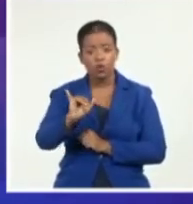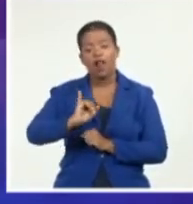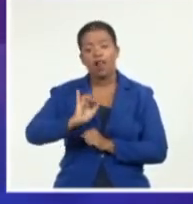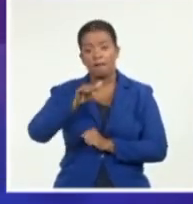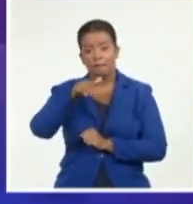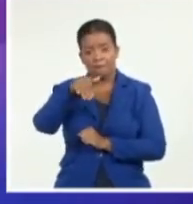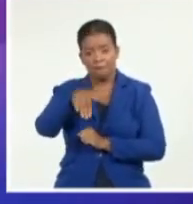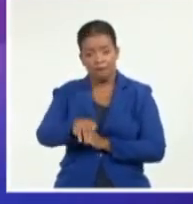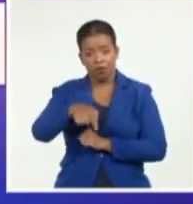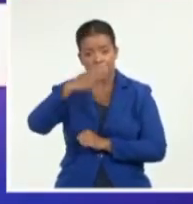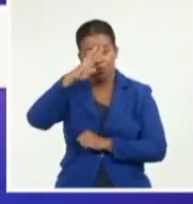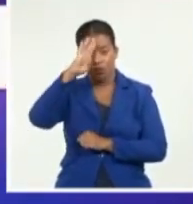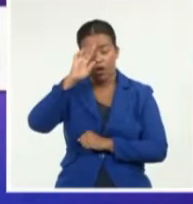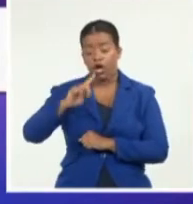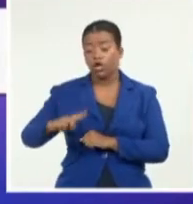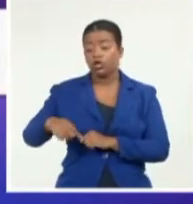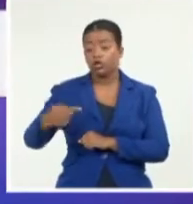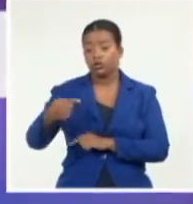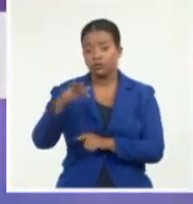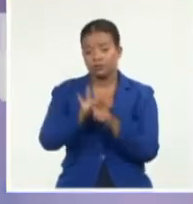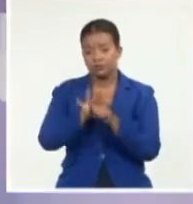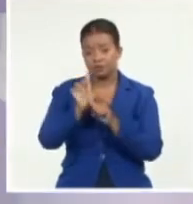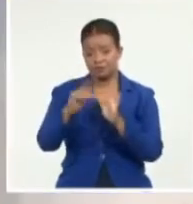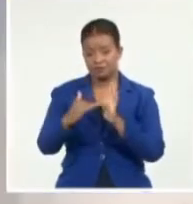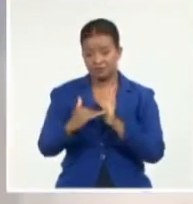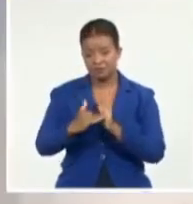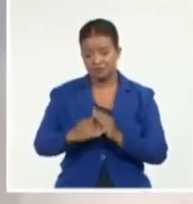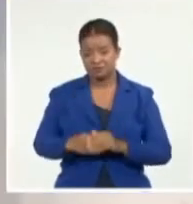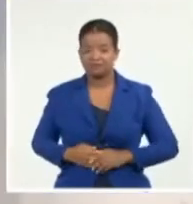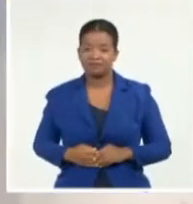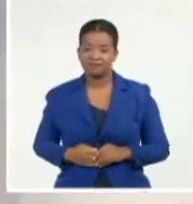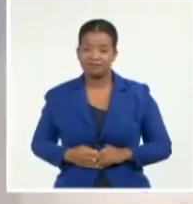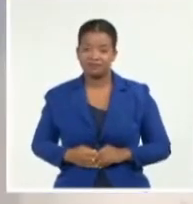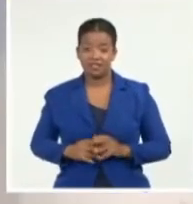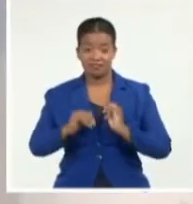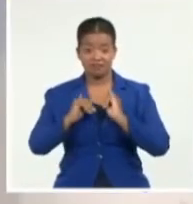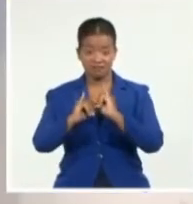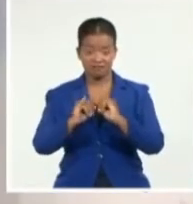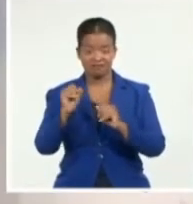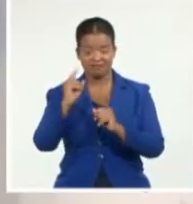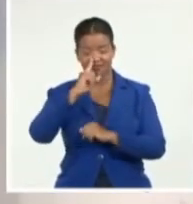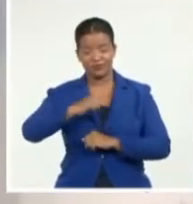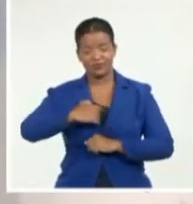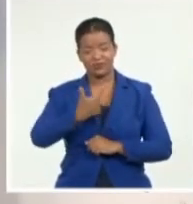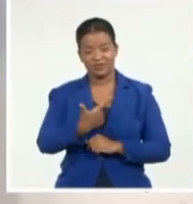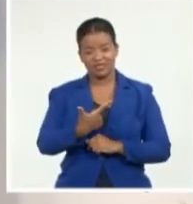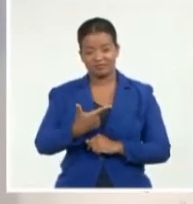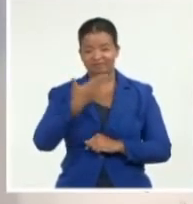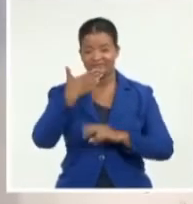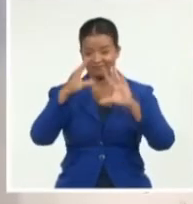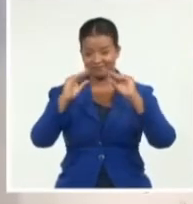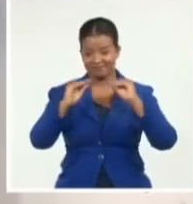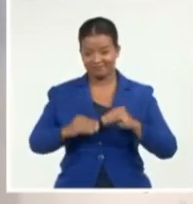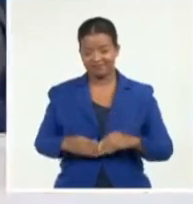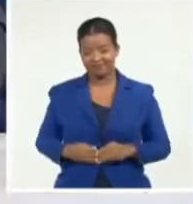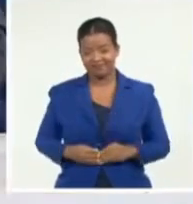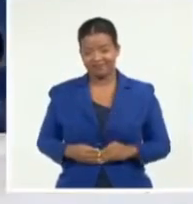Todos los días a partir de la una de la tarde. Con esta información finalizan las notas culturales. Buenas noches.